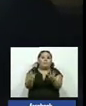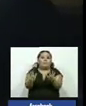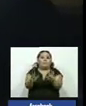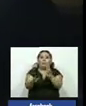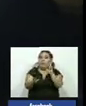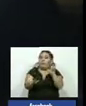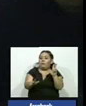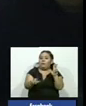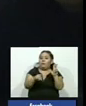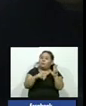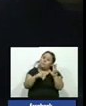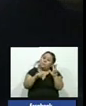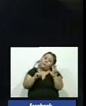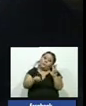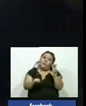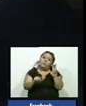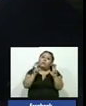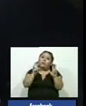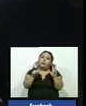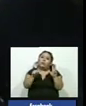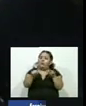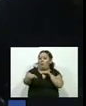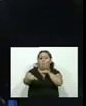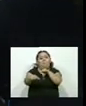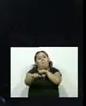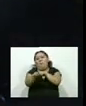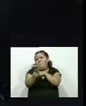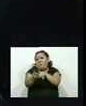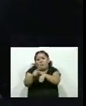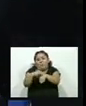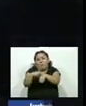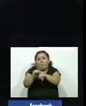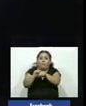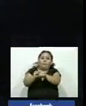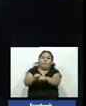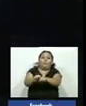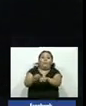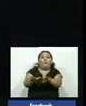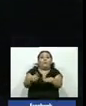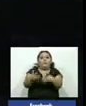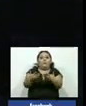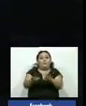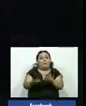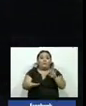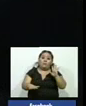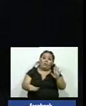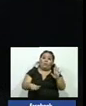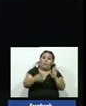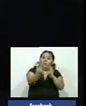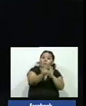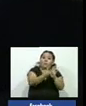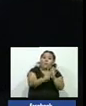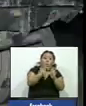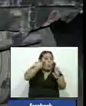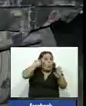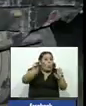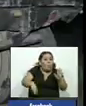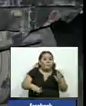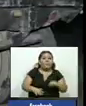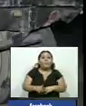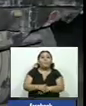tres personas fallecidas en el instante y aproximadamente cinco personas bastante de gravedad